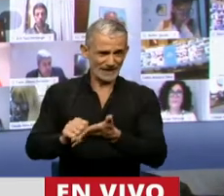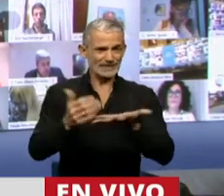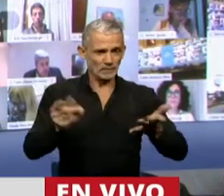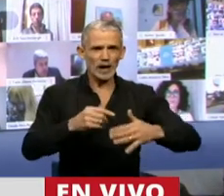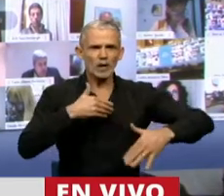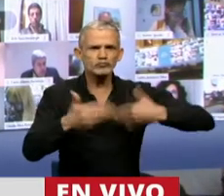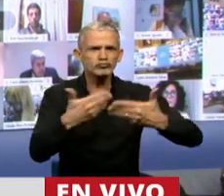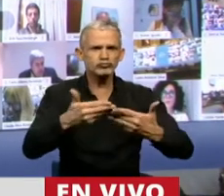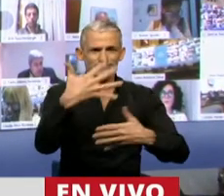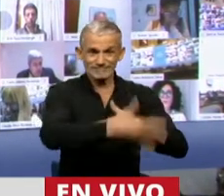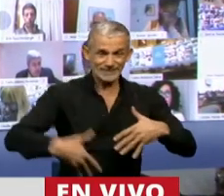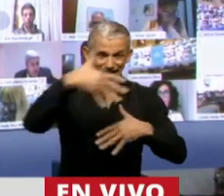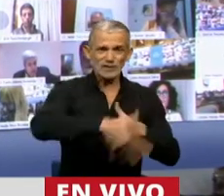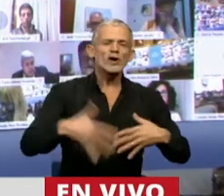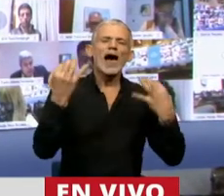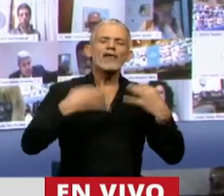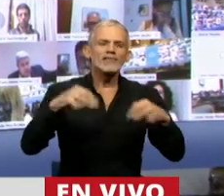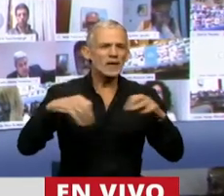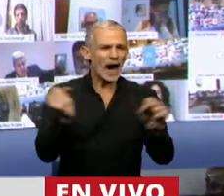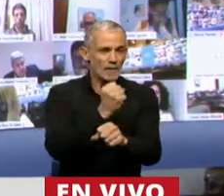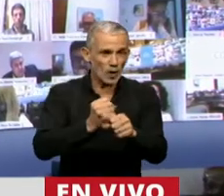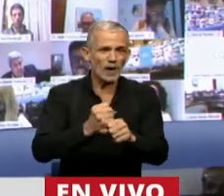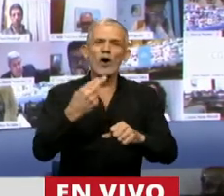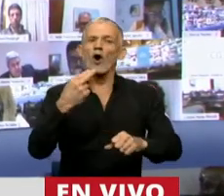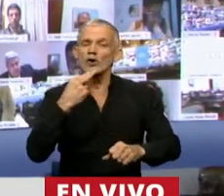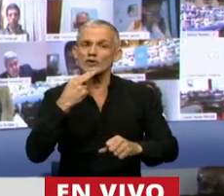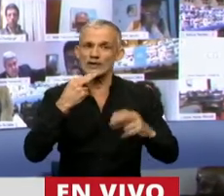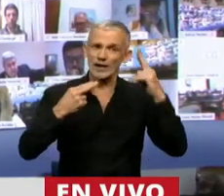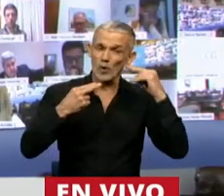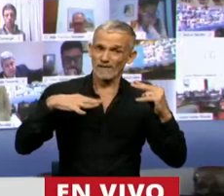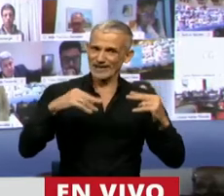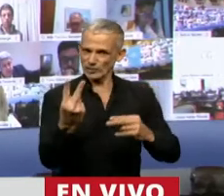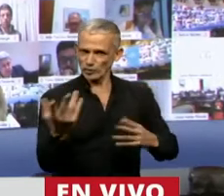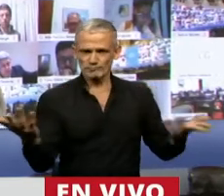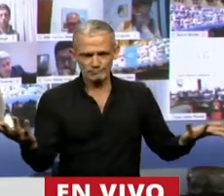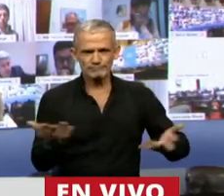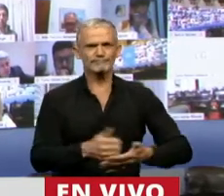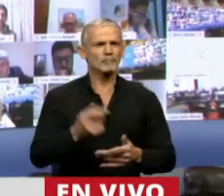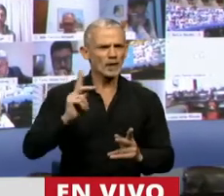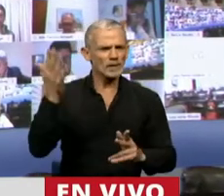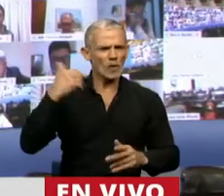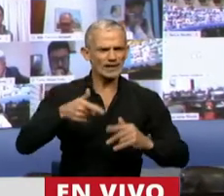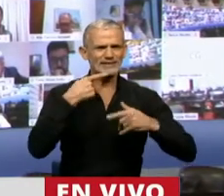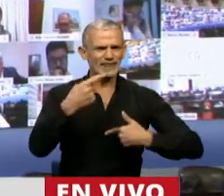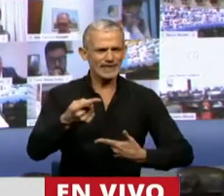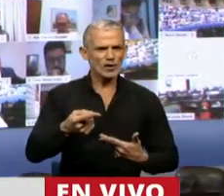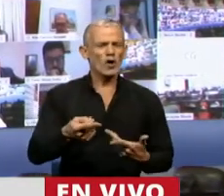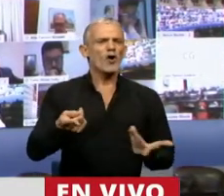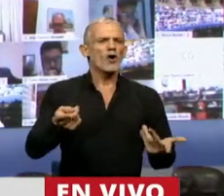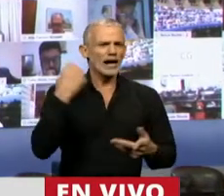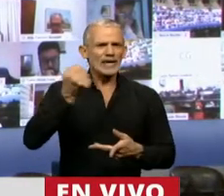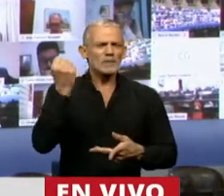entre en vigencia a nivel regional se requiere la aprobación de 11 de ellos. Como se dijo, me parece importante